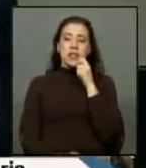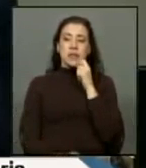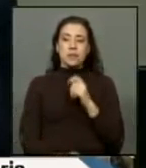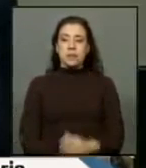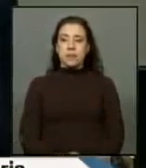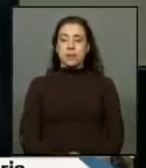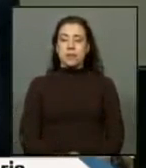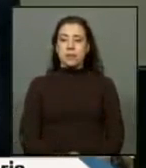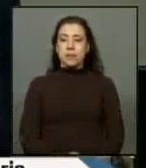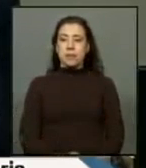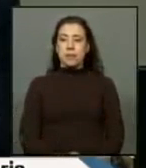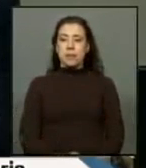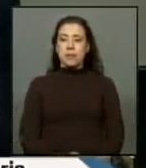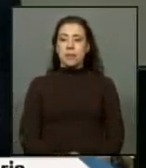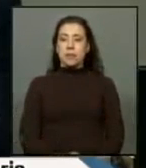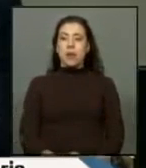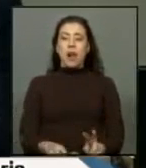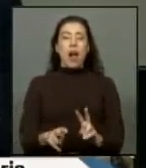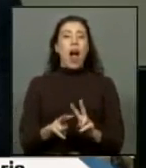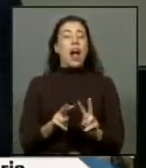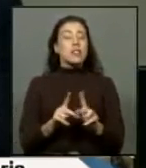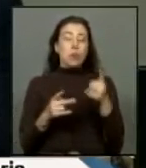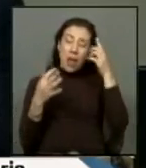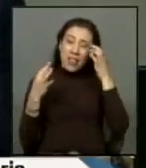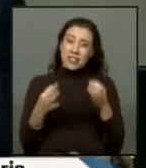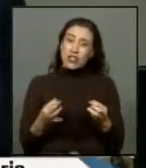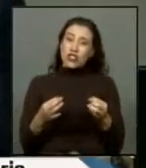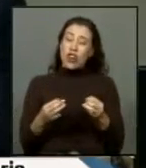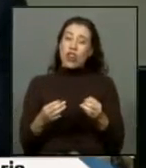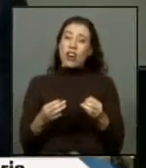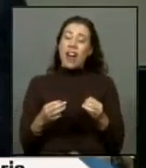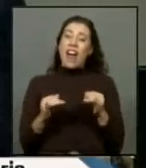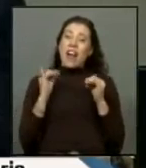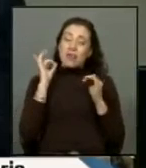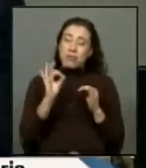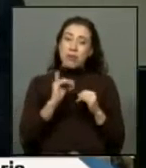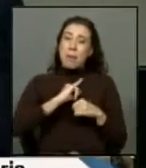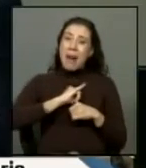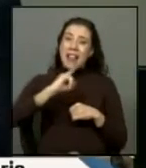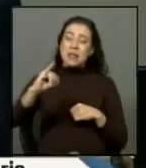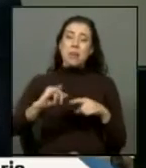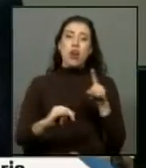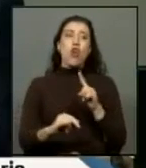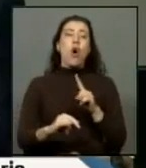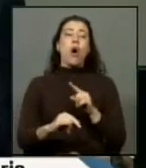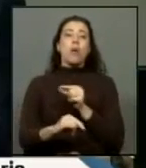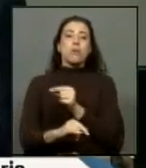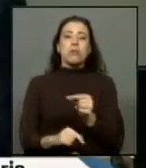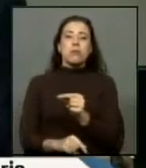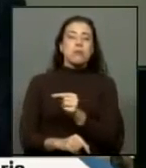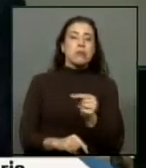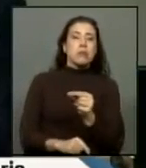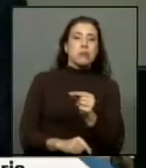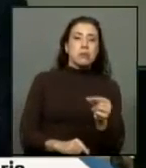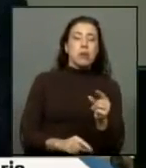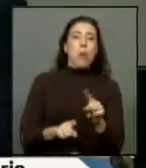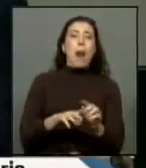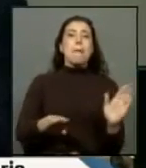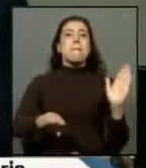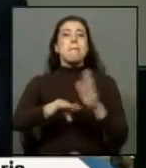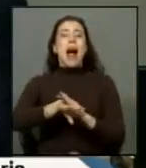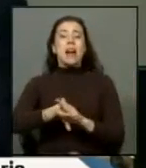hacer una medida definitiva y no de parche en el tiempo porque cuando me refiero a parche es porque